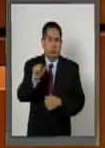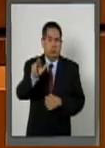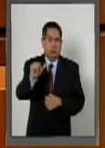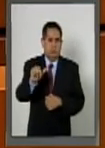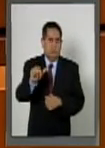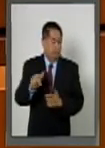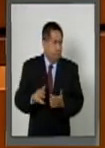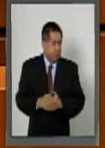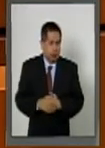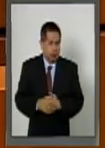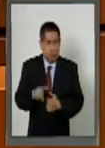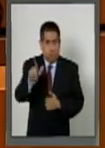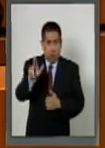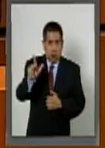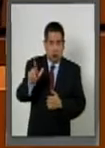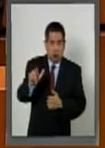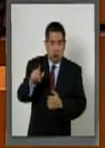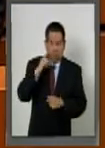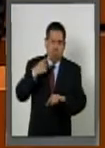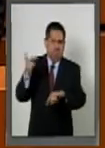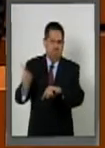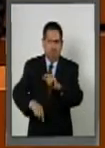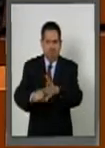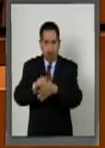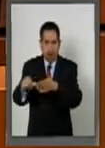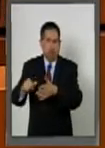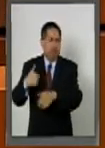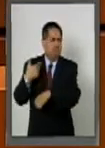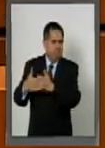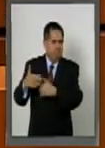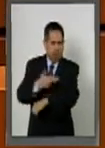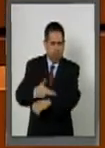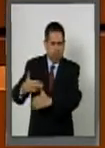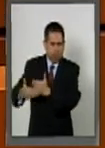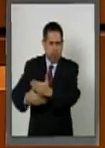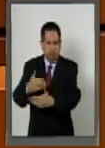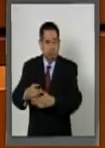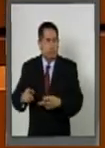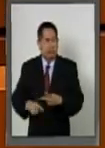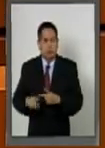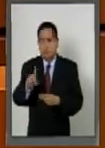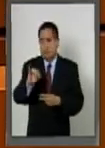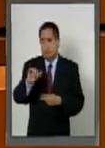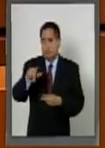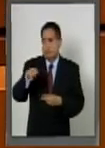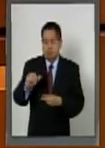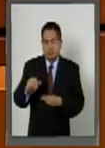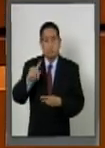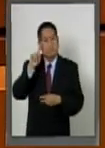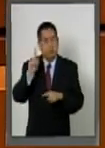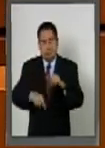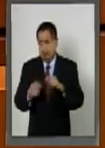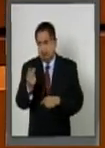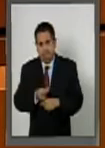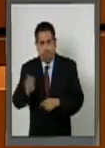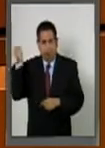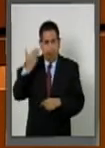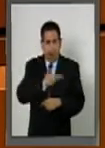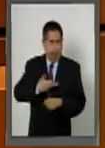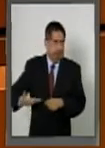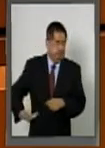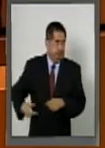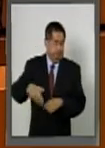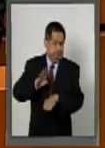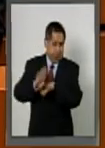Y Lula quedó inhabilitado y sujeto a proceso. Dilma quedó destituida de presidenta de la